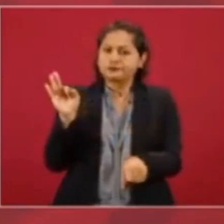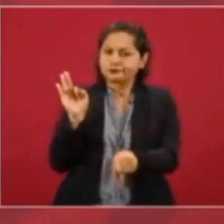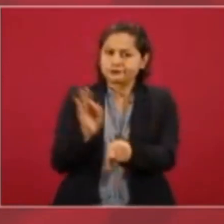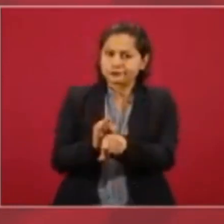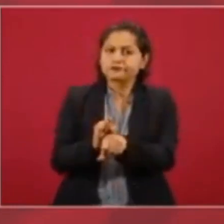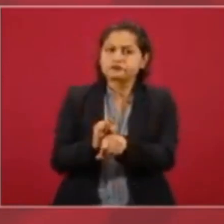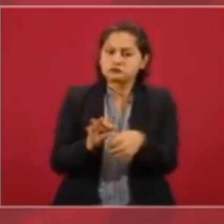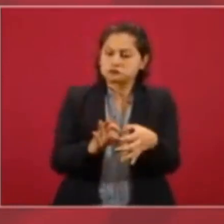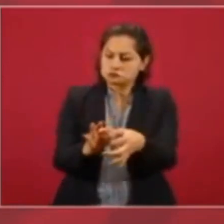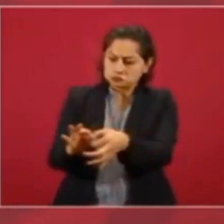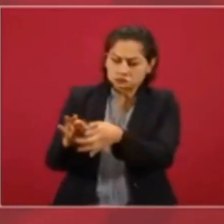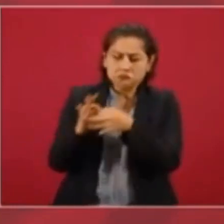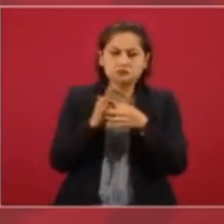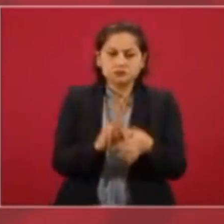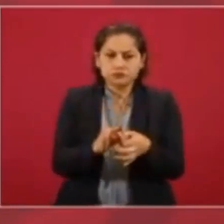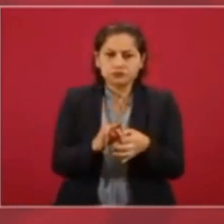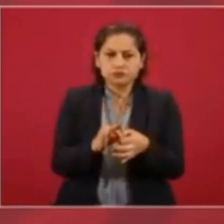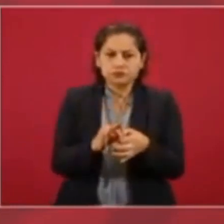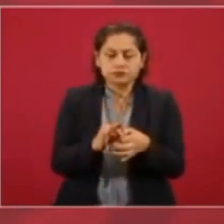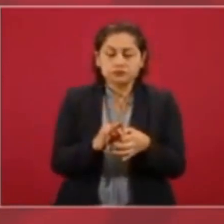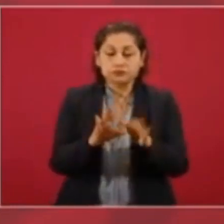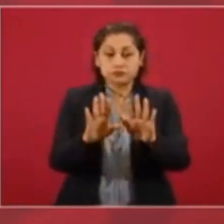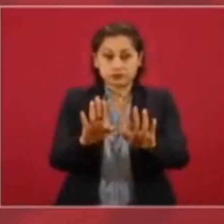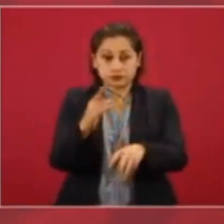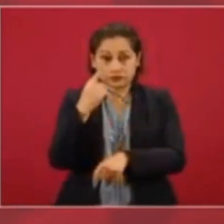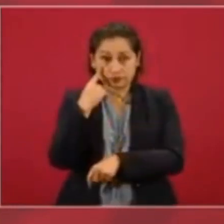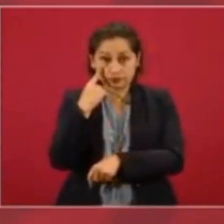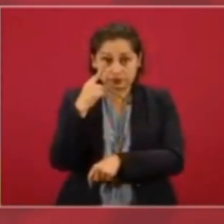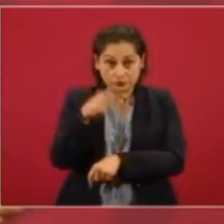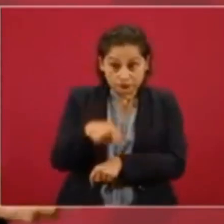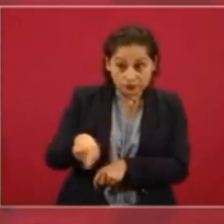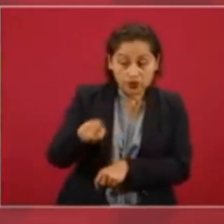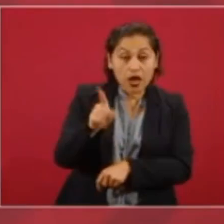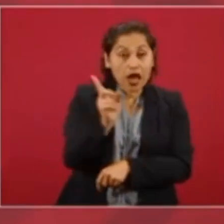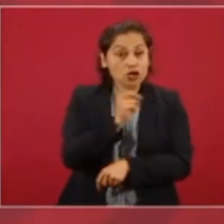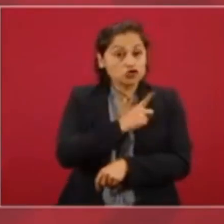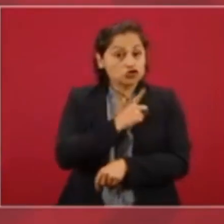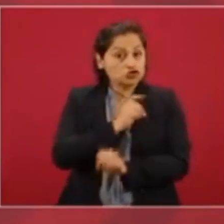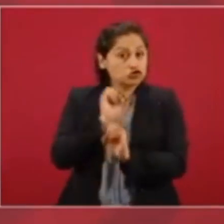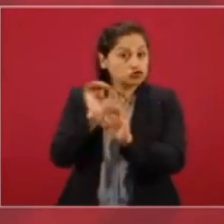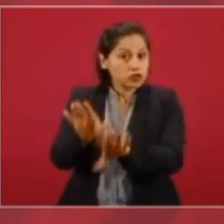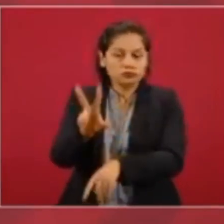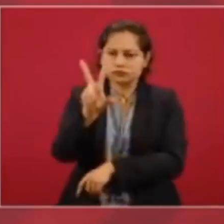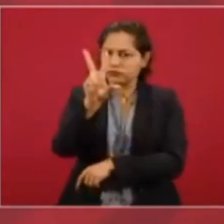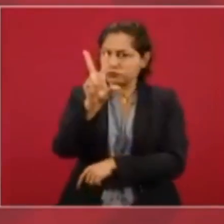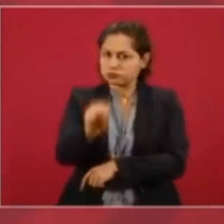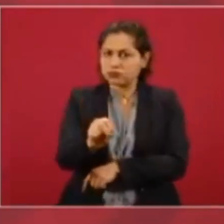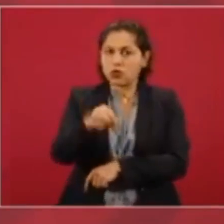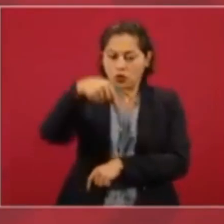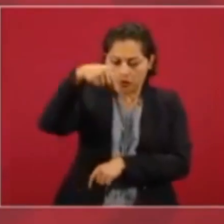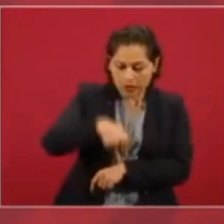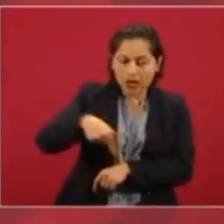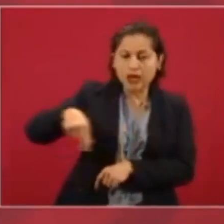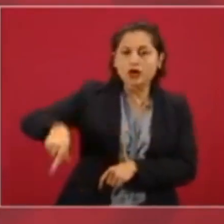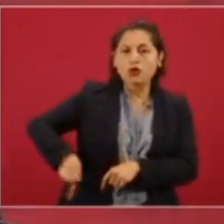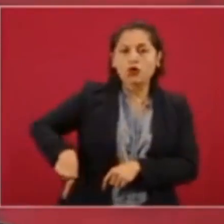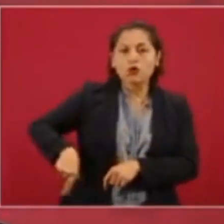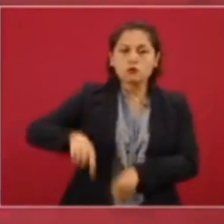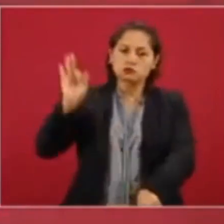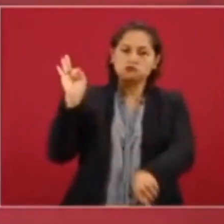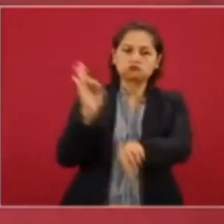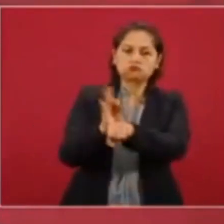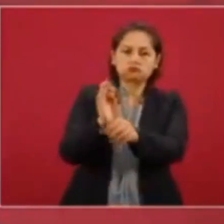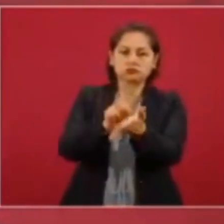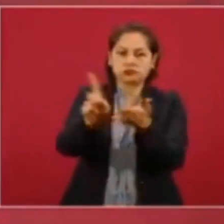no están solos, sea, este gobierno protege los derechos humanos. Entonces,